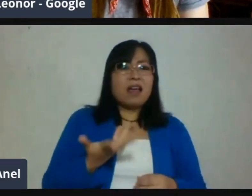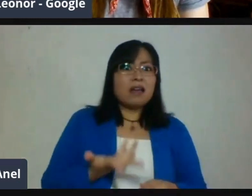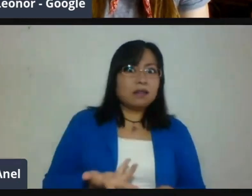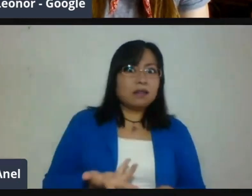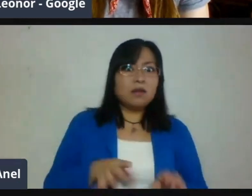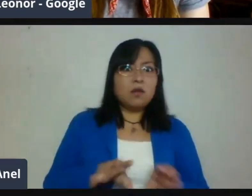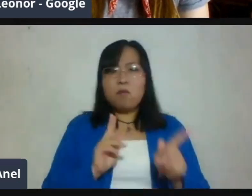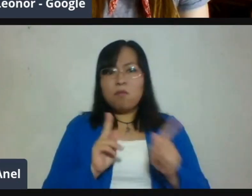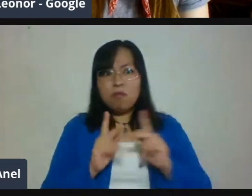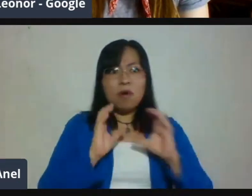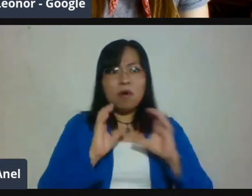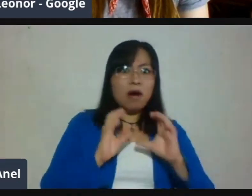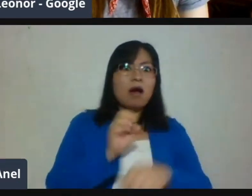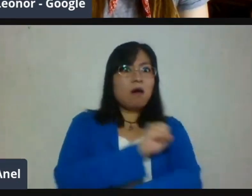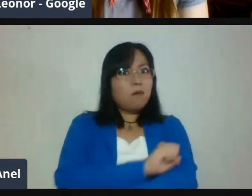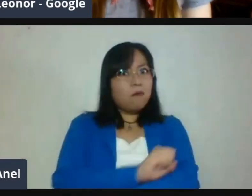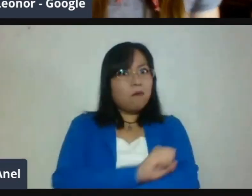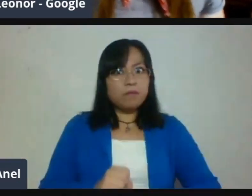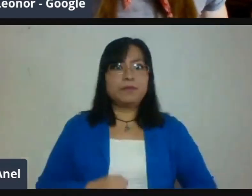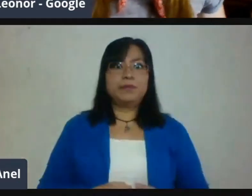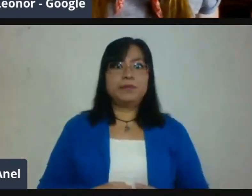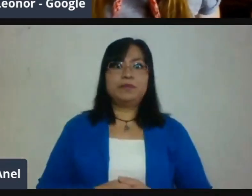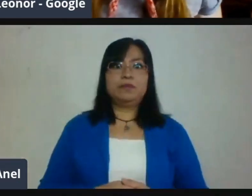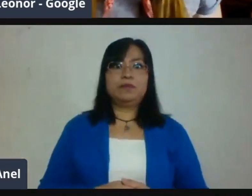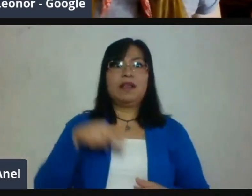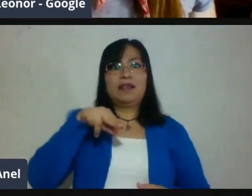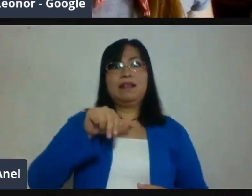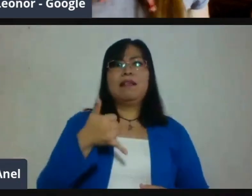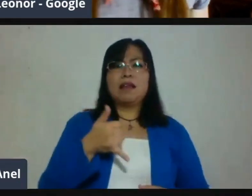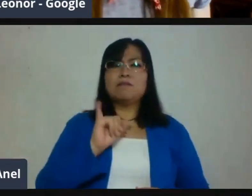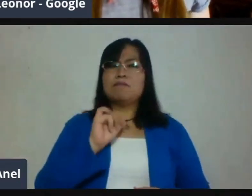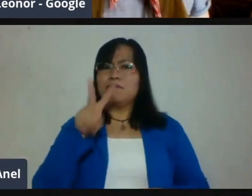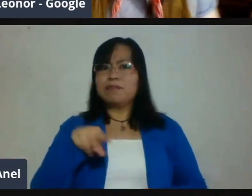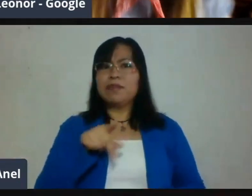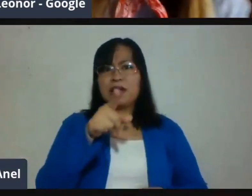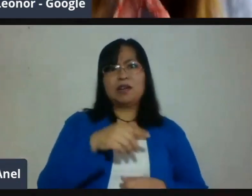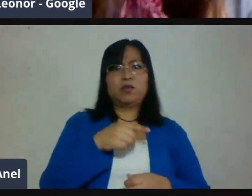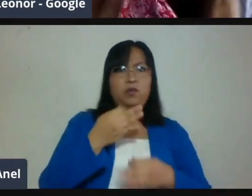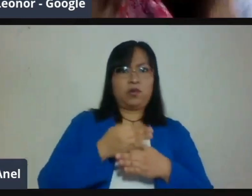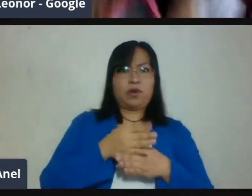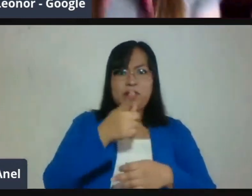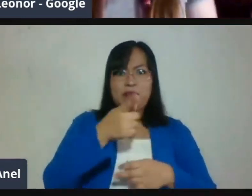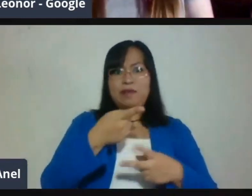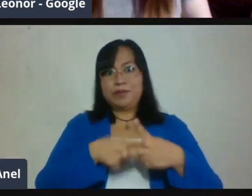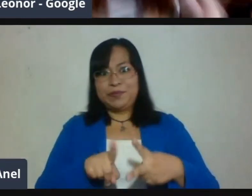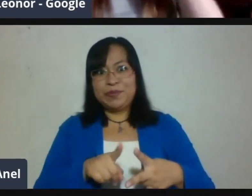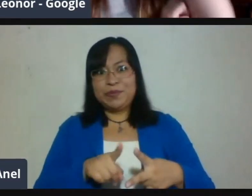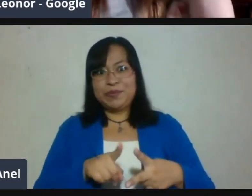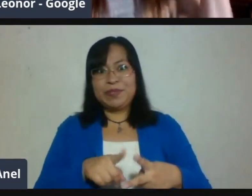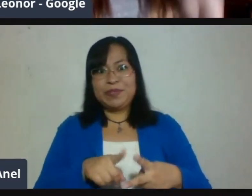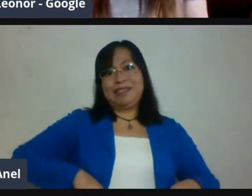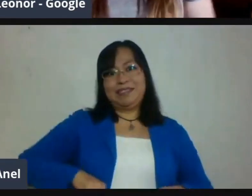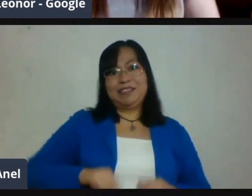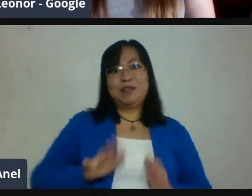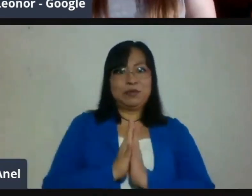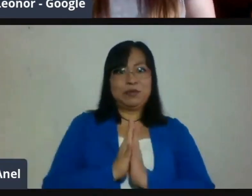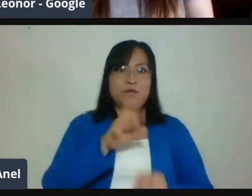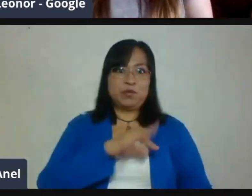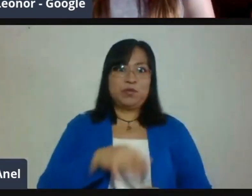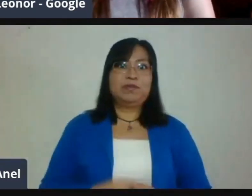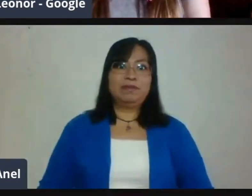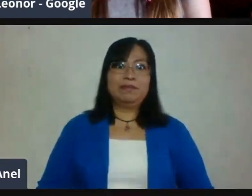partida y creo que resulta bastante interesante. Sí, algo que tenemos que también tomar en cuenta y